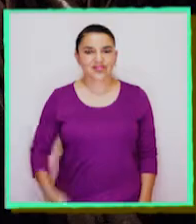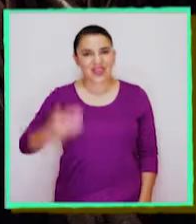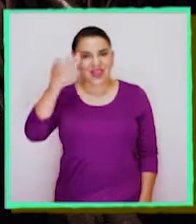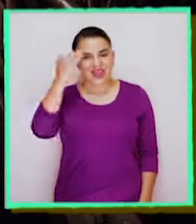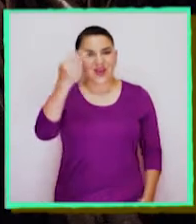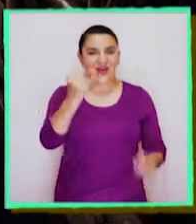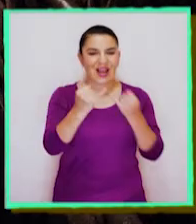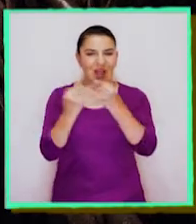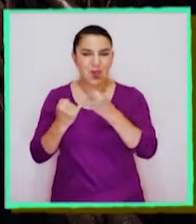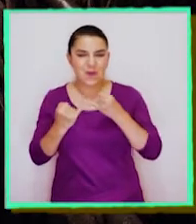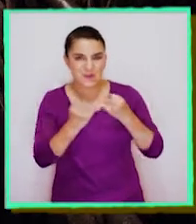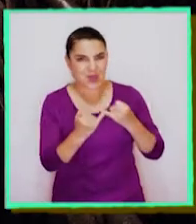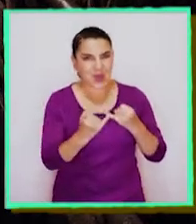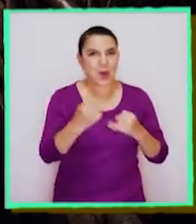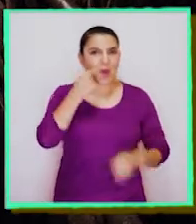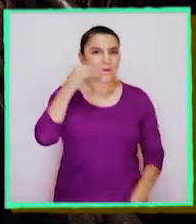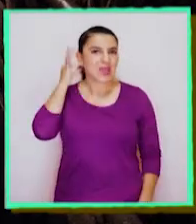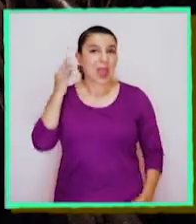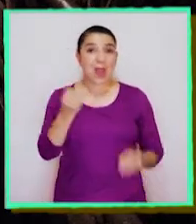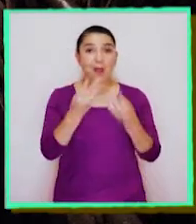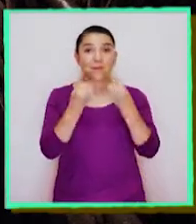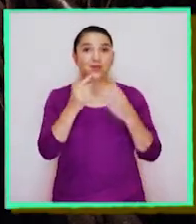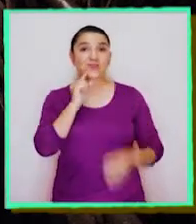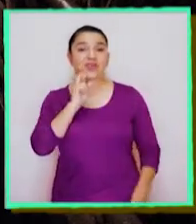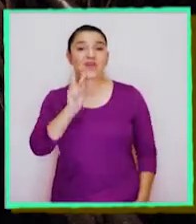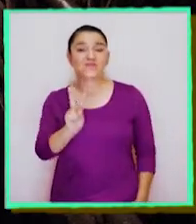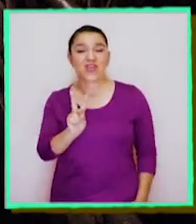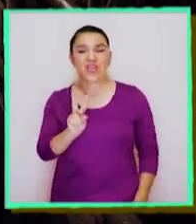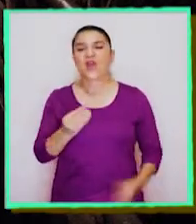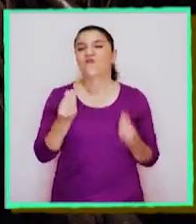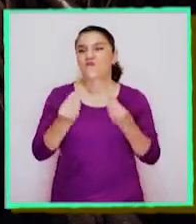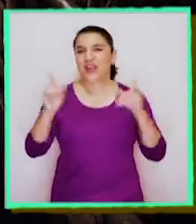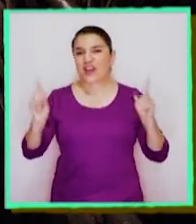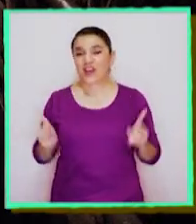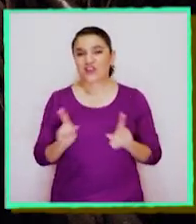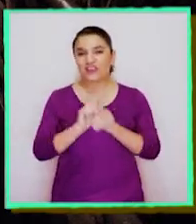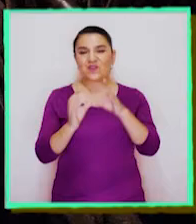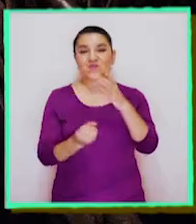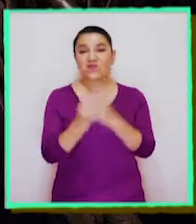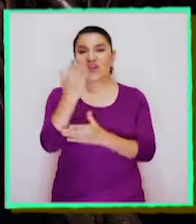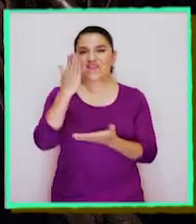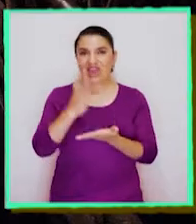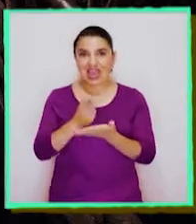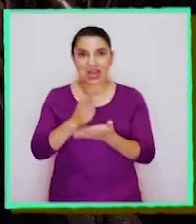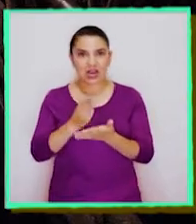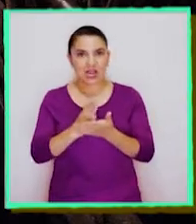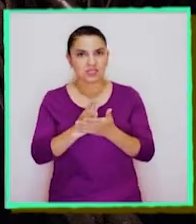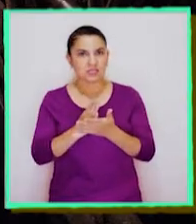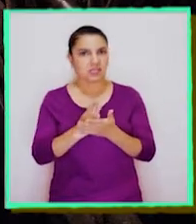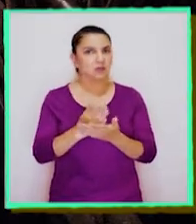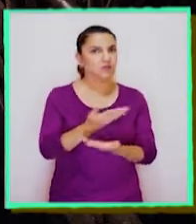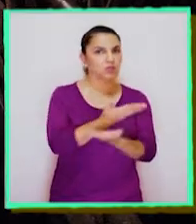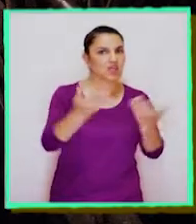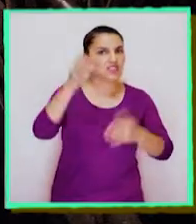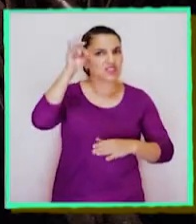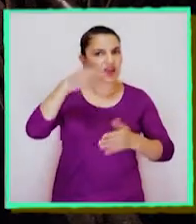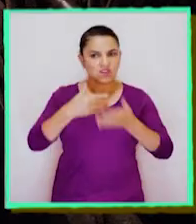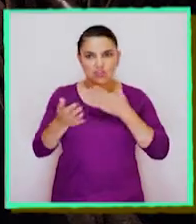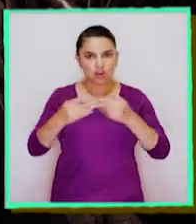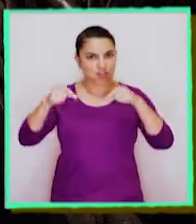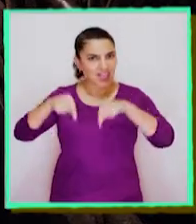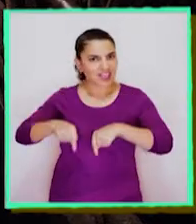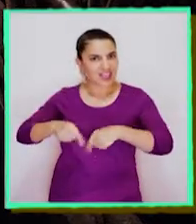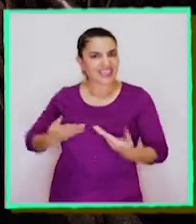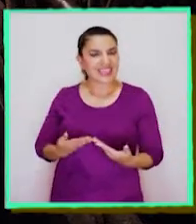¡Hola amigos y amigas de Aprendo TV! ¡Qué bueno que nos encontramos para una nueva clase! ¿Alguien sabe dónde estoy?